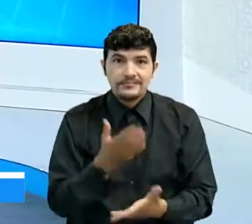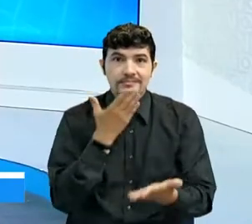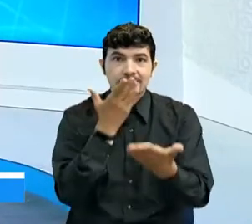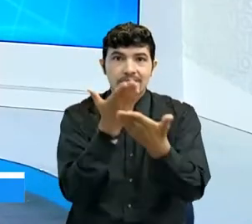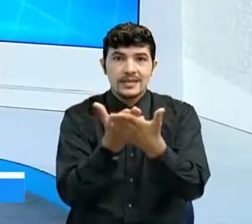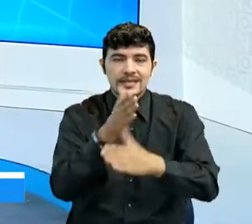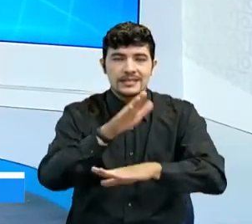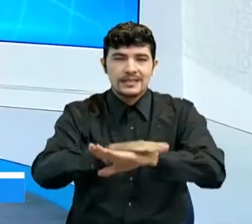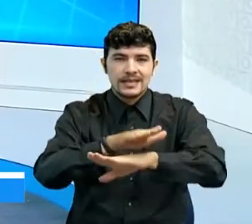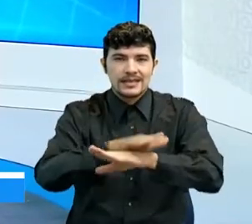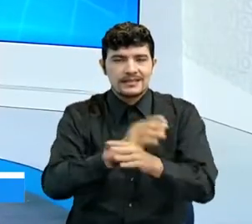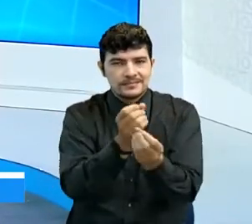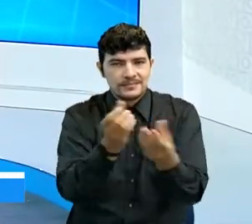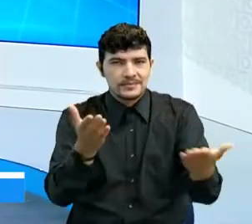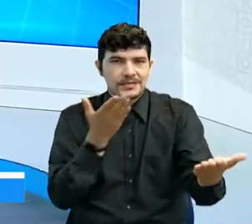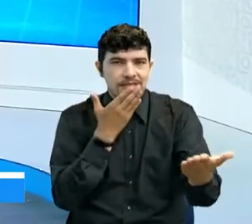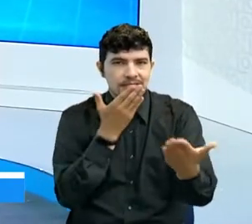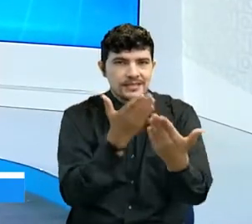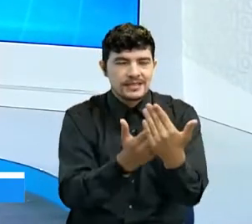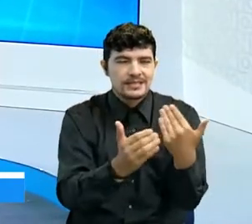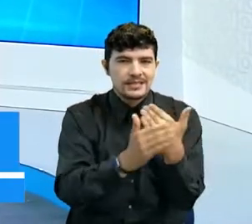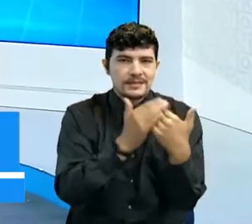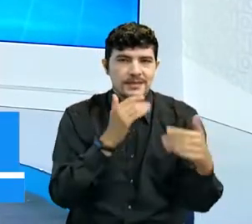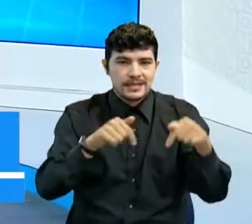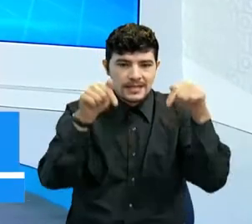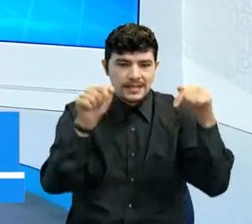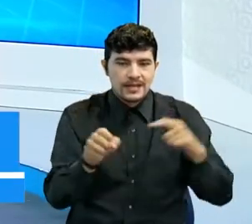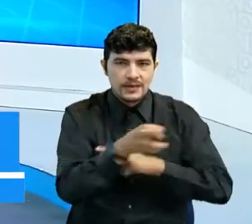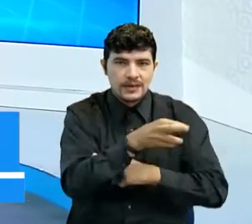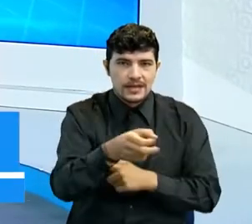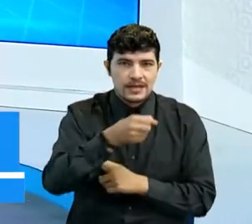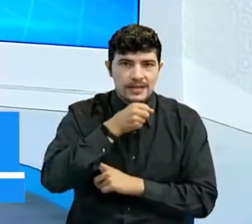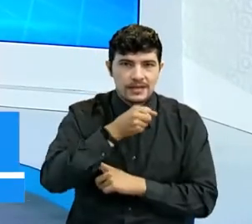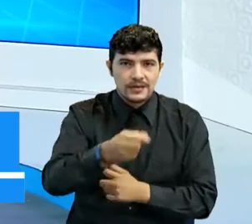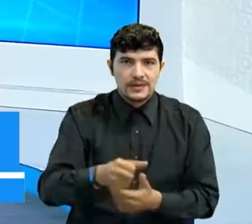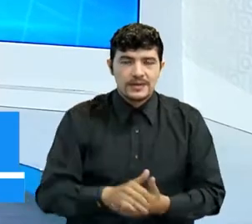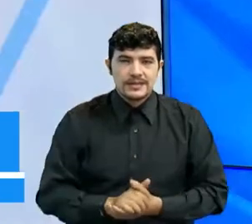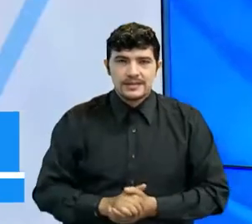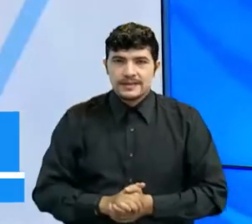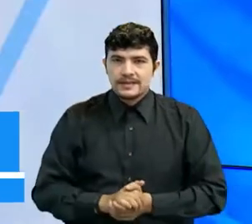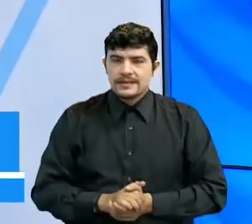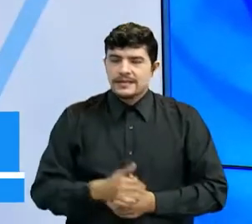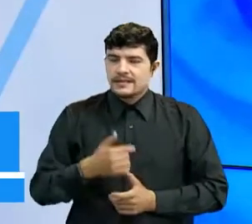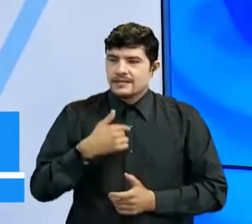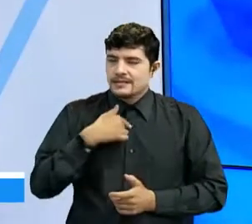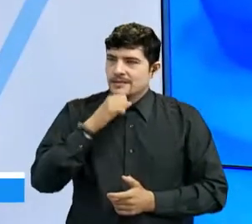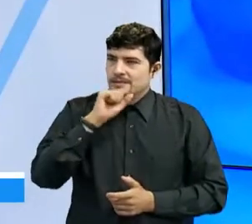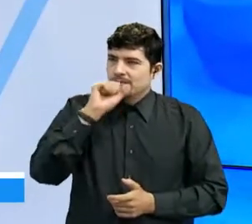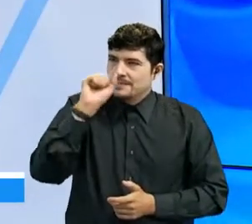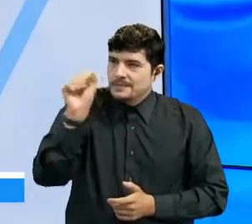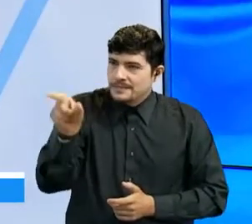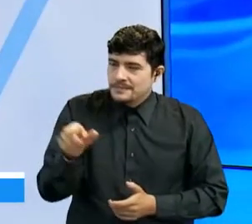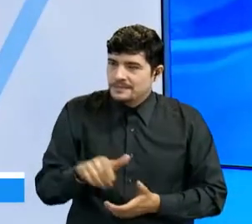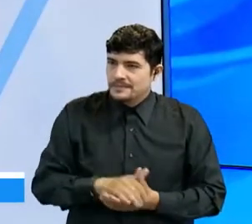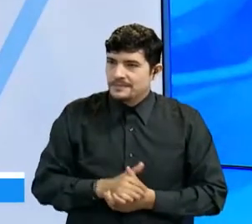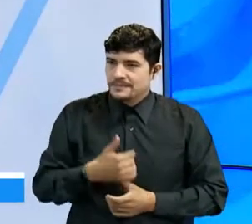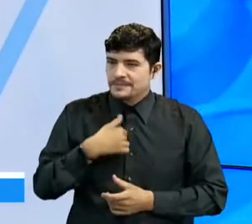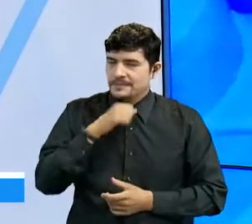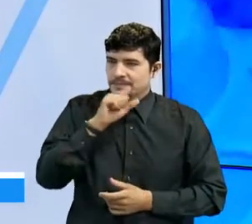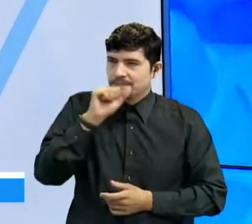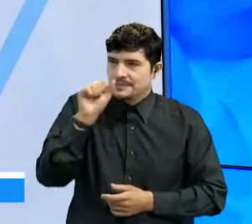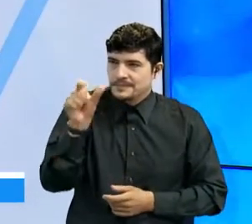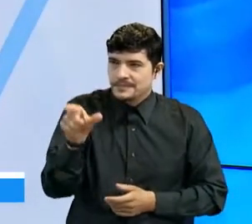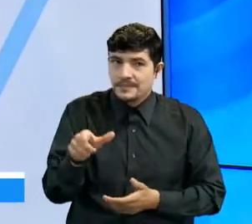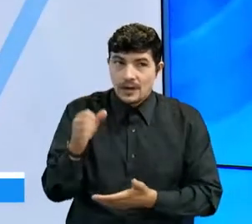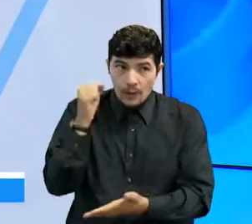gracias por la invitación en Oriente Noticias. Muy bien, senadora, la pregunta que hay que hacerle para iniciar esta entrevista